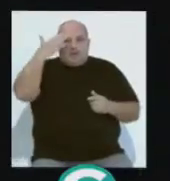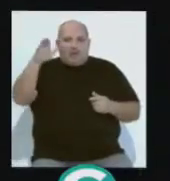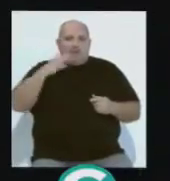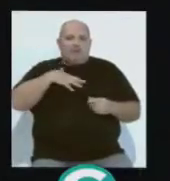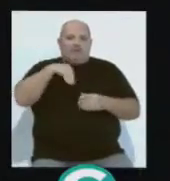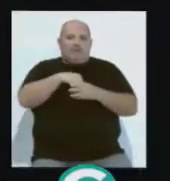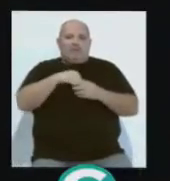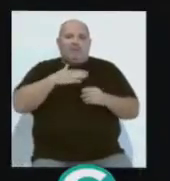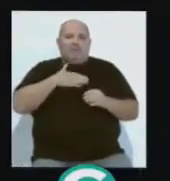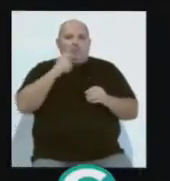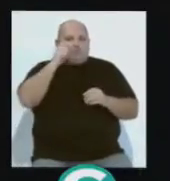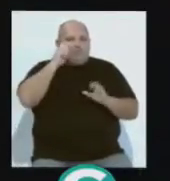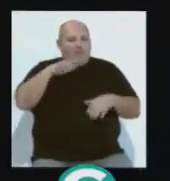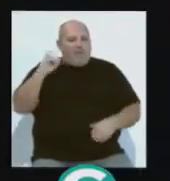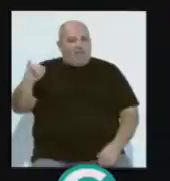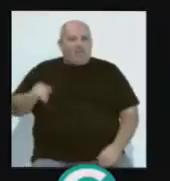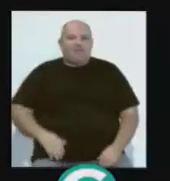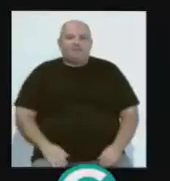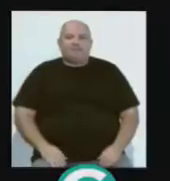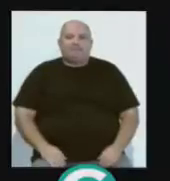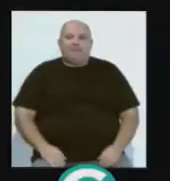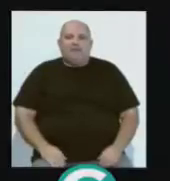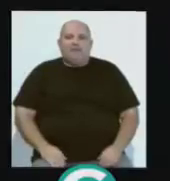entre los fondos del propio Museo Gaditano.